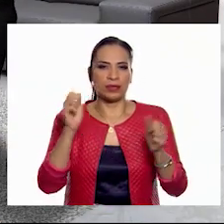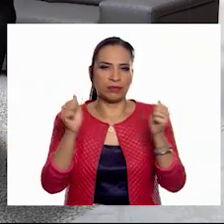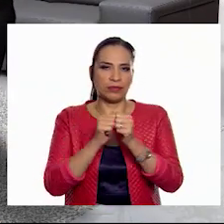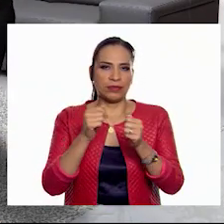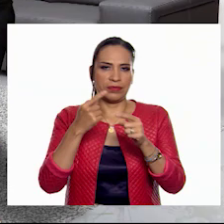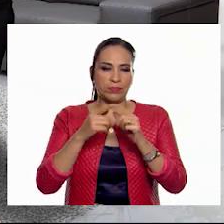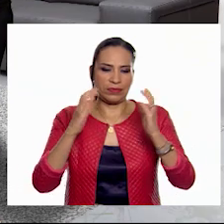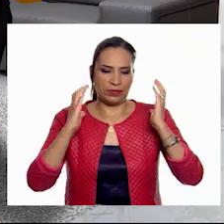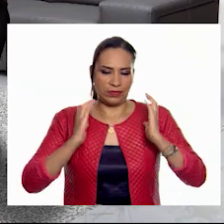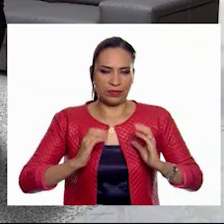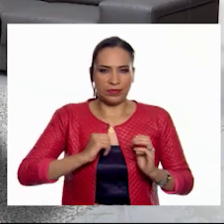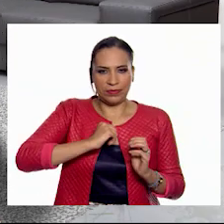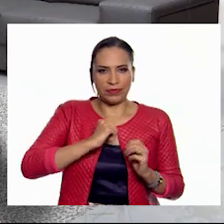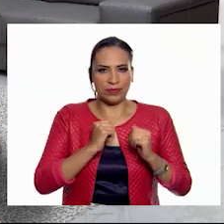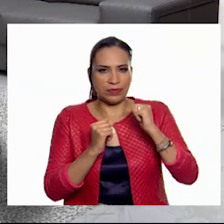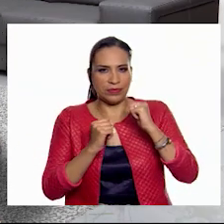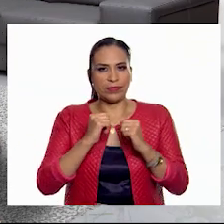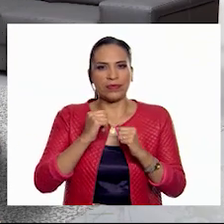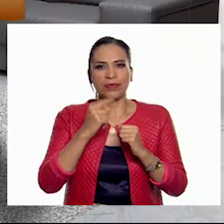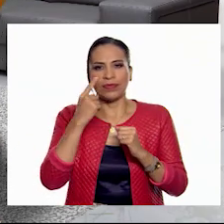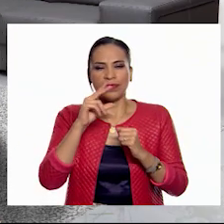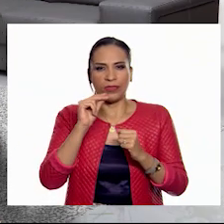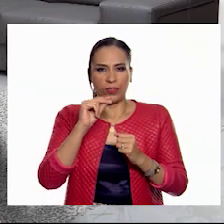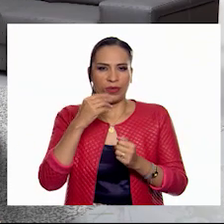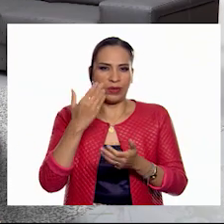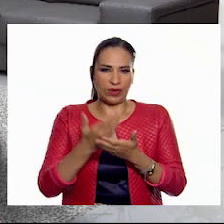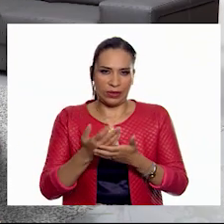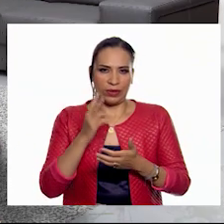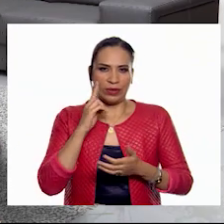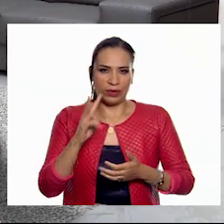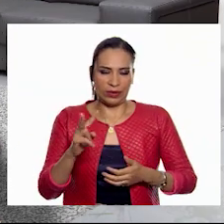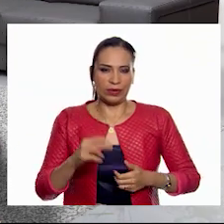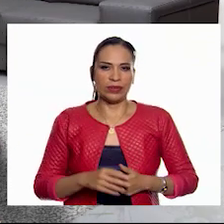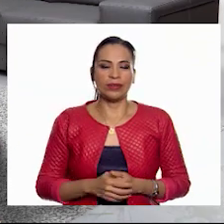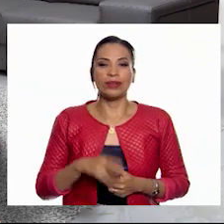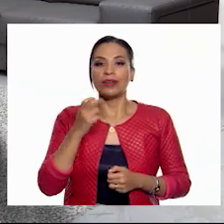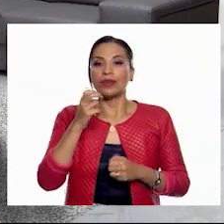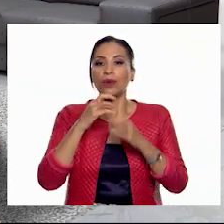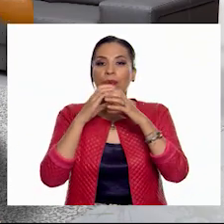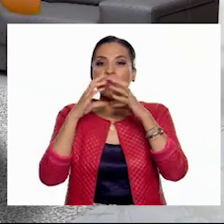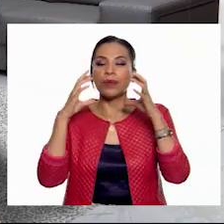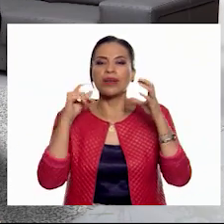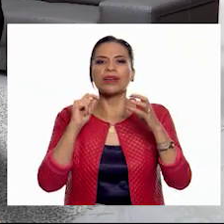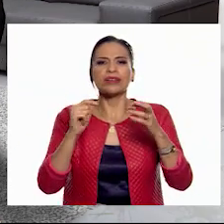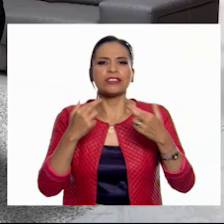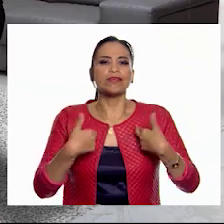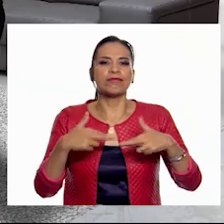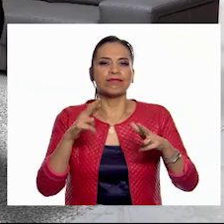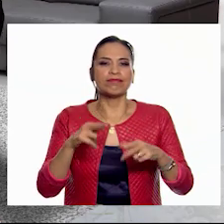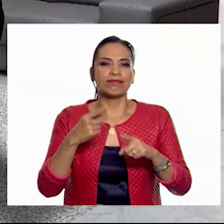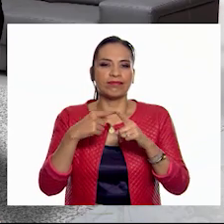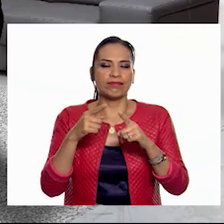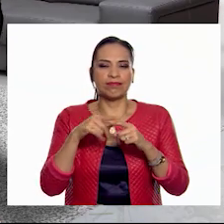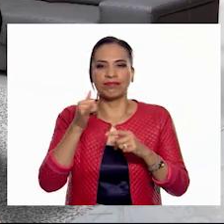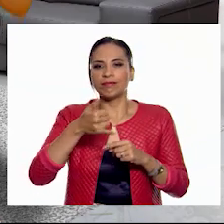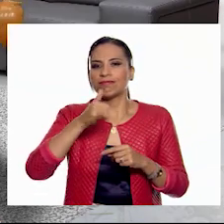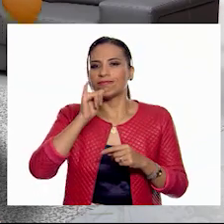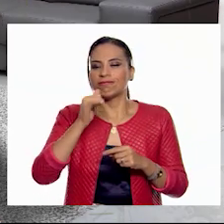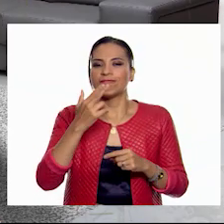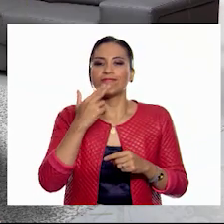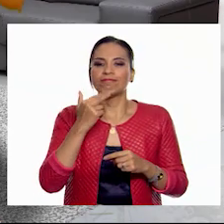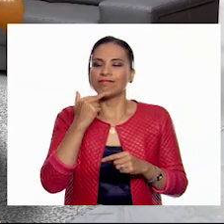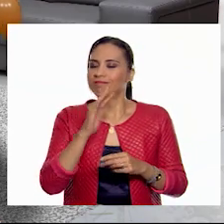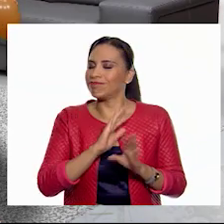diferentes partes del cuerpo para evitar que caigan. Estos globos representan las bebidas azucaradas que